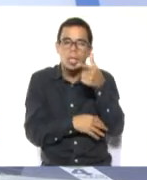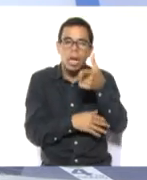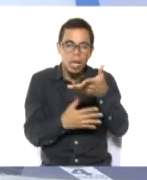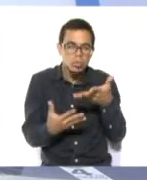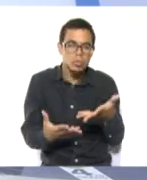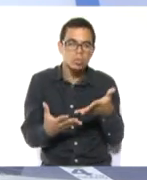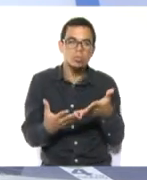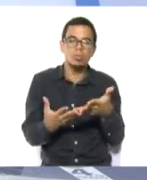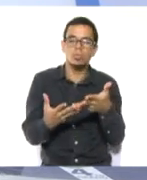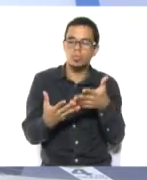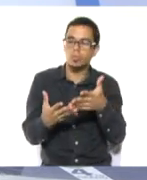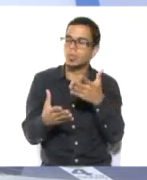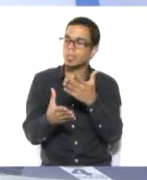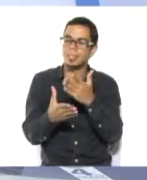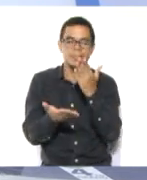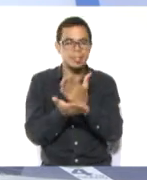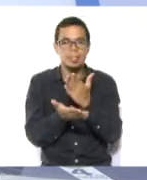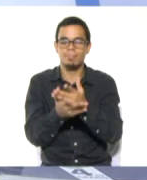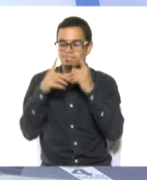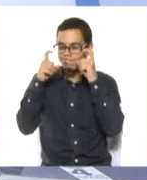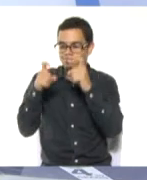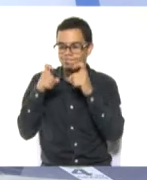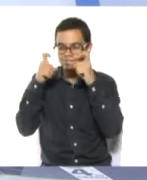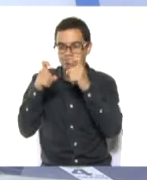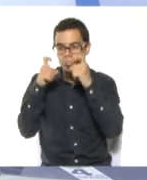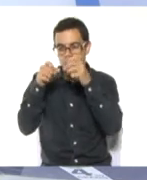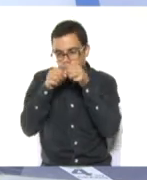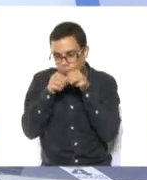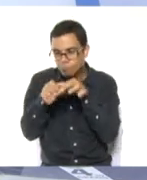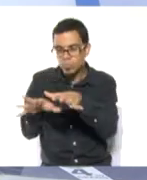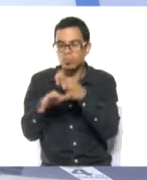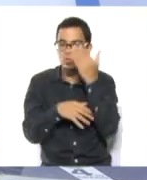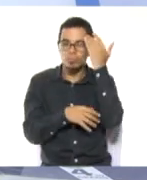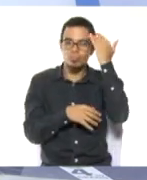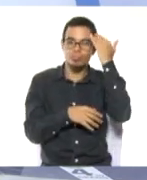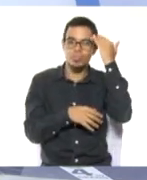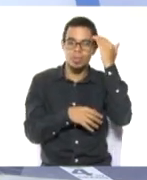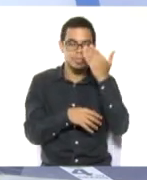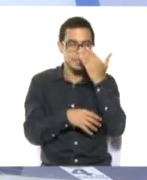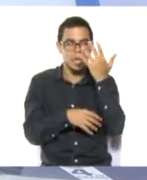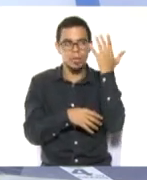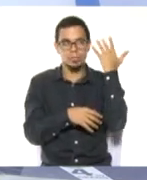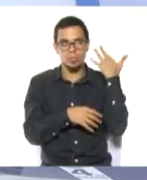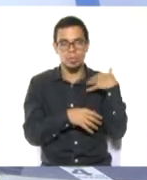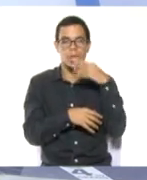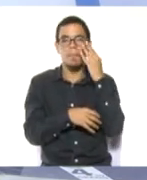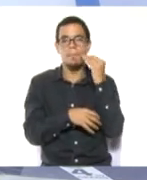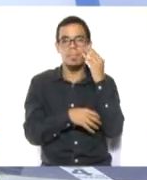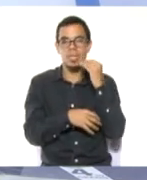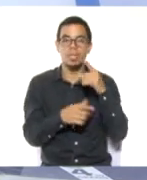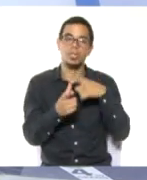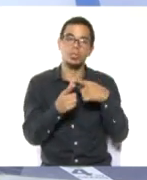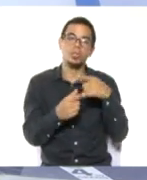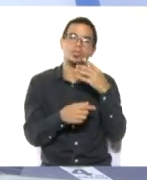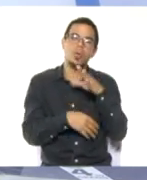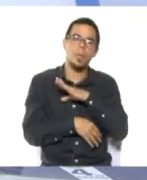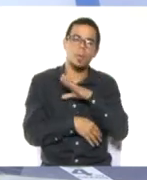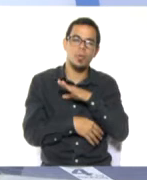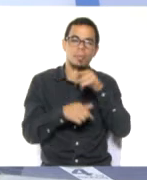sincretismo que las caracteriza. Esta es una actividad propicia para hablar de lo que es típico de nuestro país, de todas